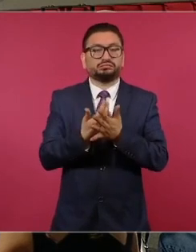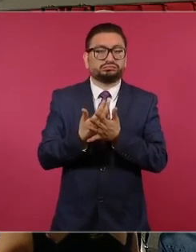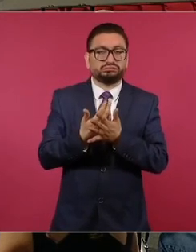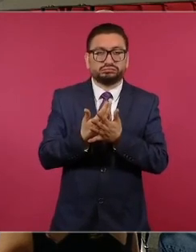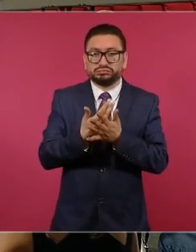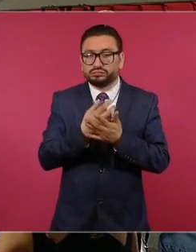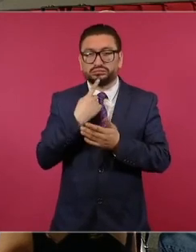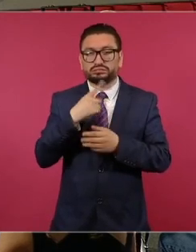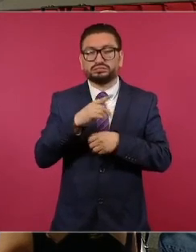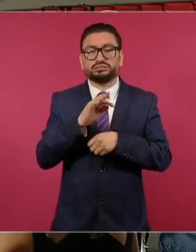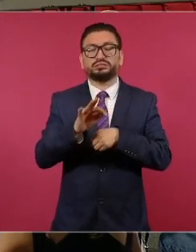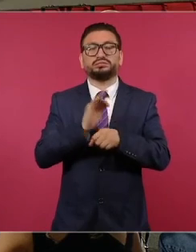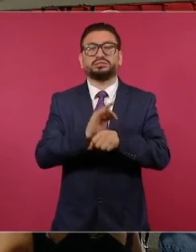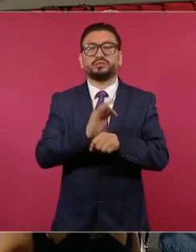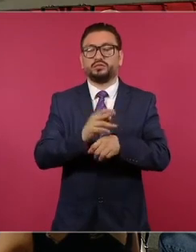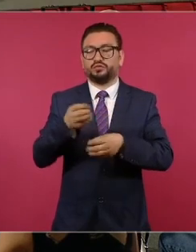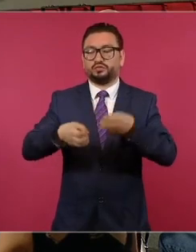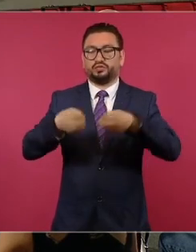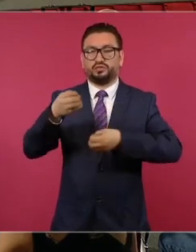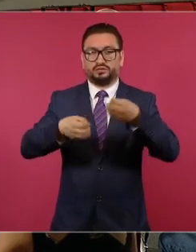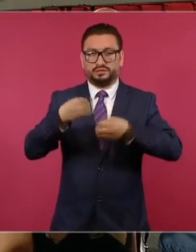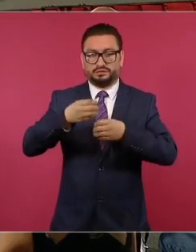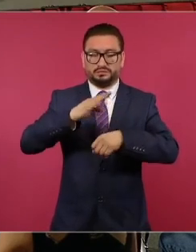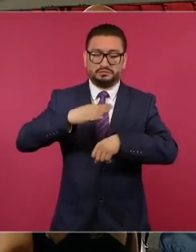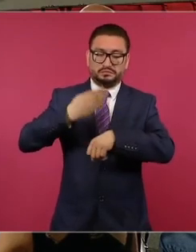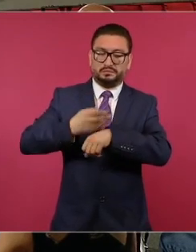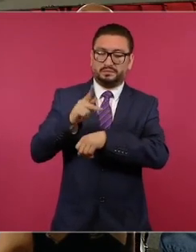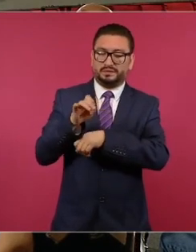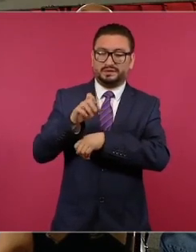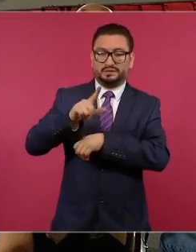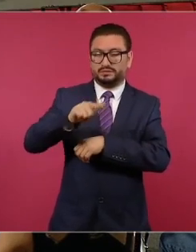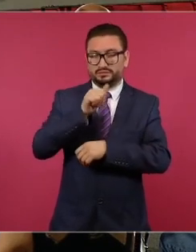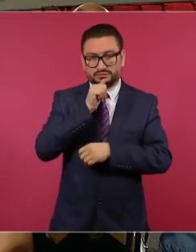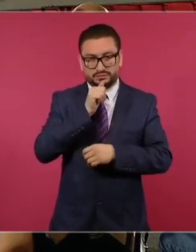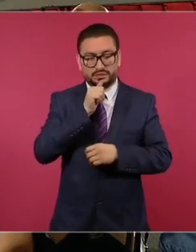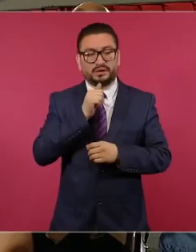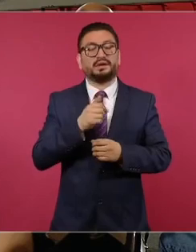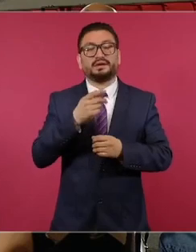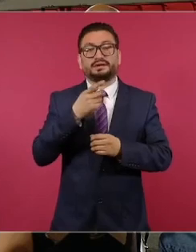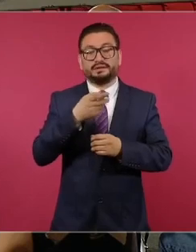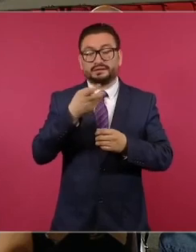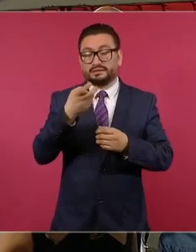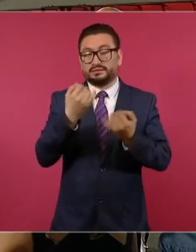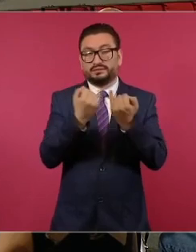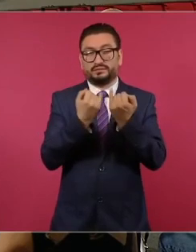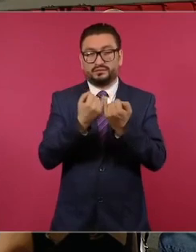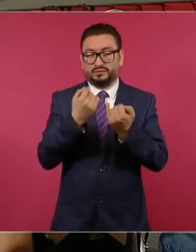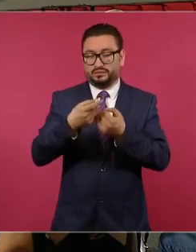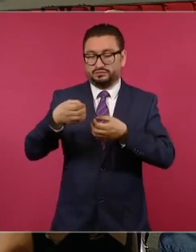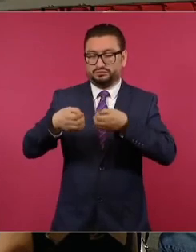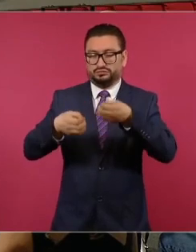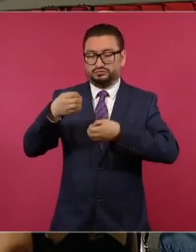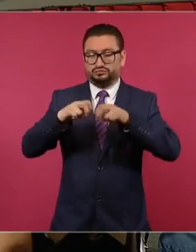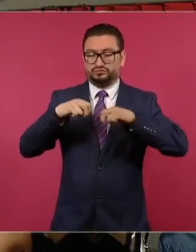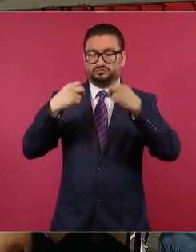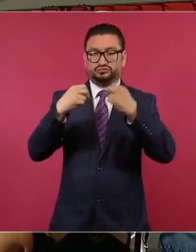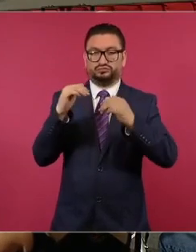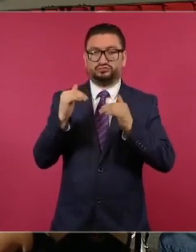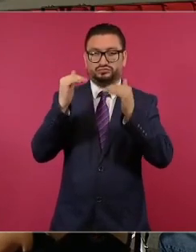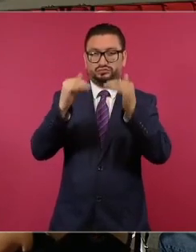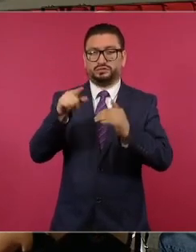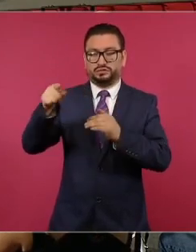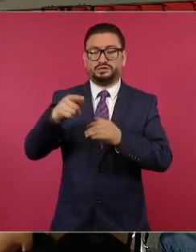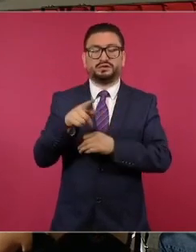una resolución dictada por el juez de ejecución de sanciones penales y además la confirmación del magistrado de Alzada, ambos del